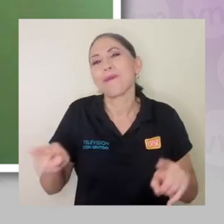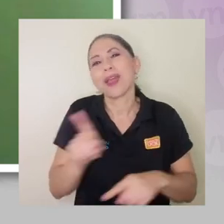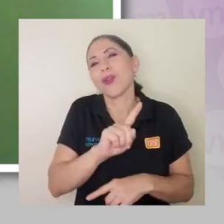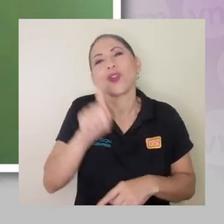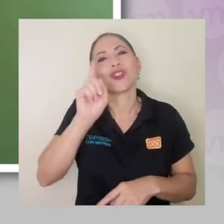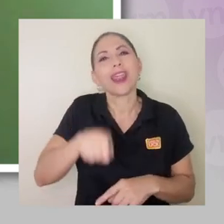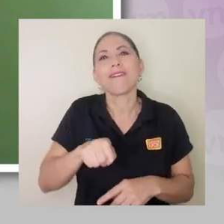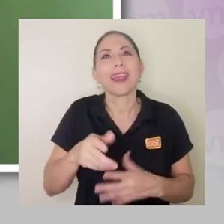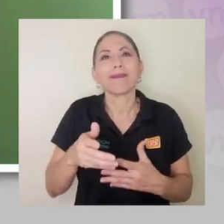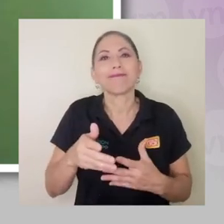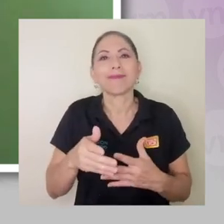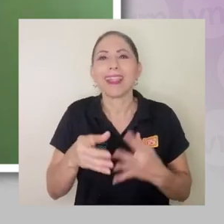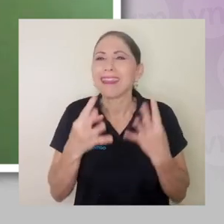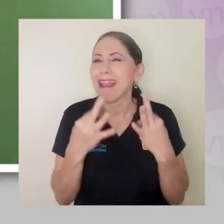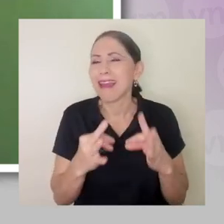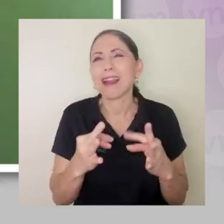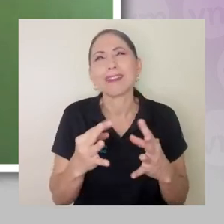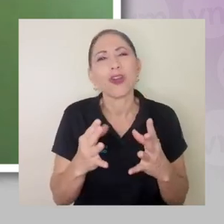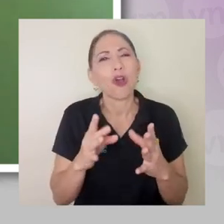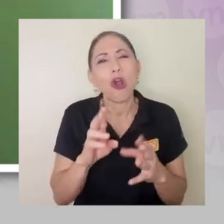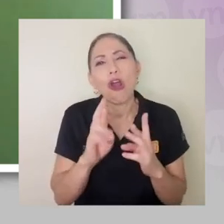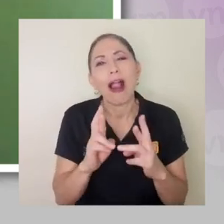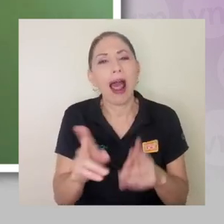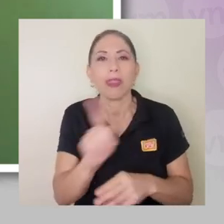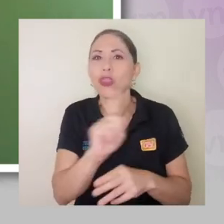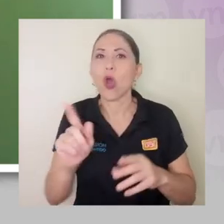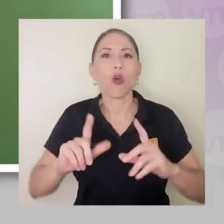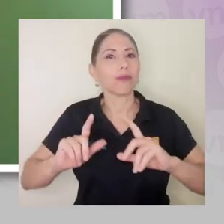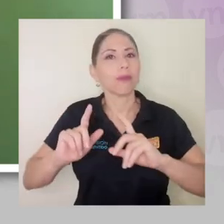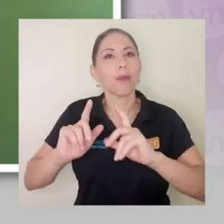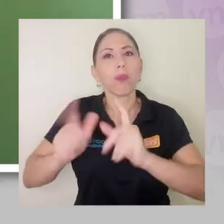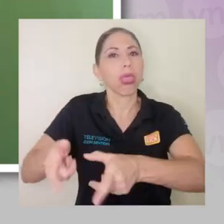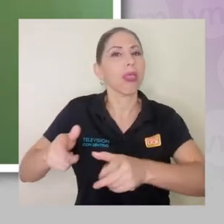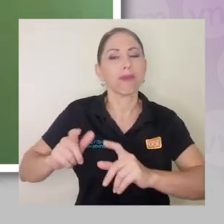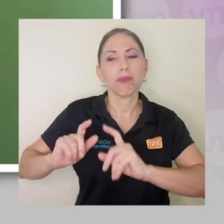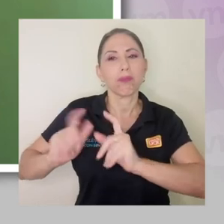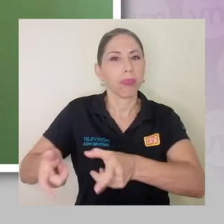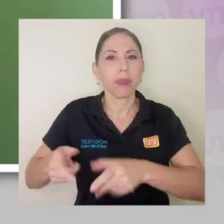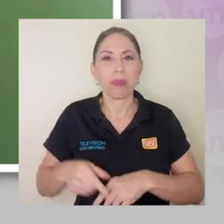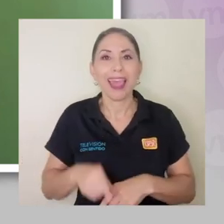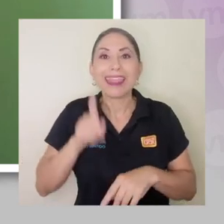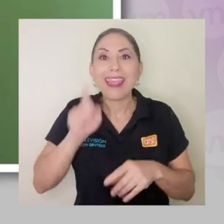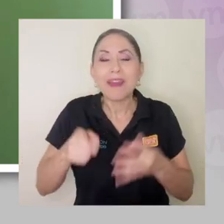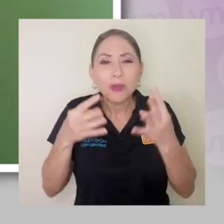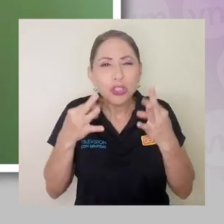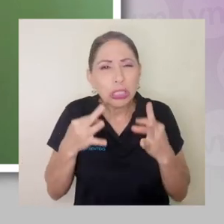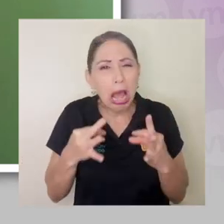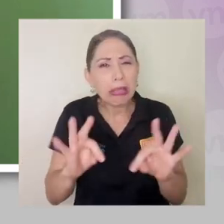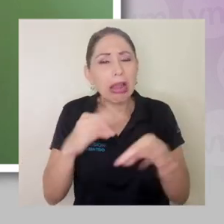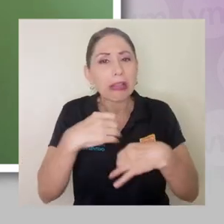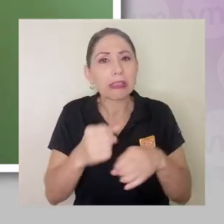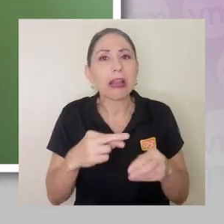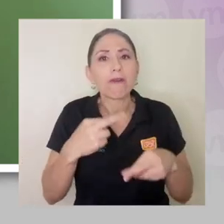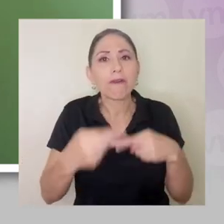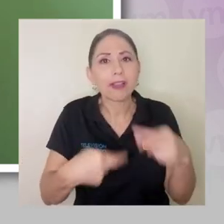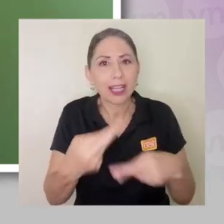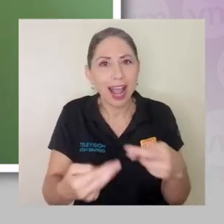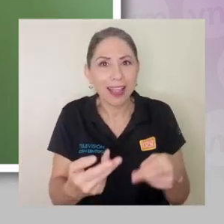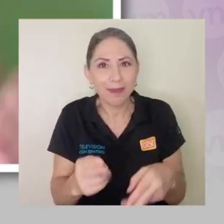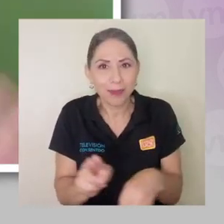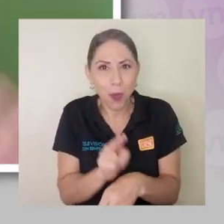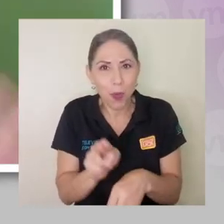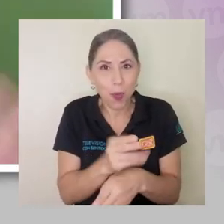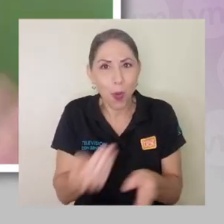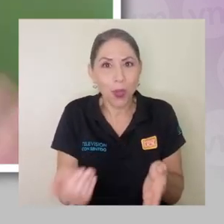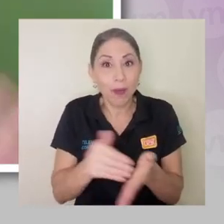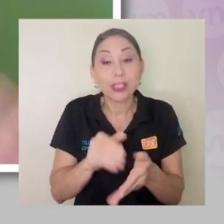eliminación, que sería echarlos como tal a la basura, ¿verdad? Tenemos que tratar de llegar hasta la parte de reciclaje o si nos es